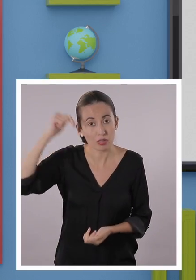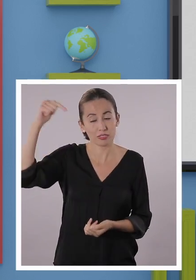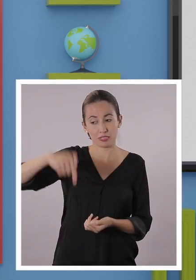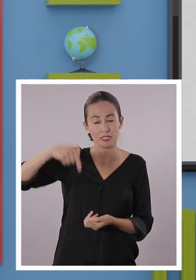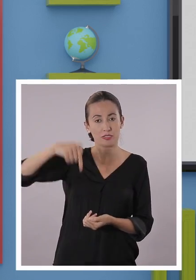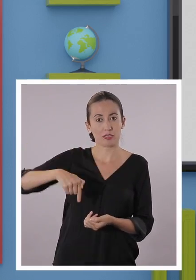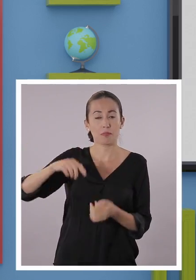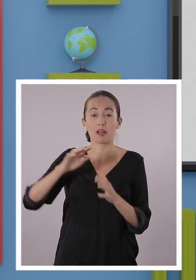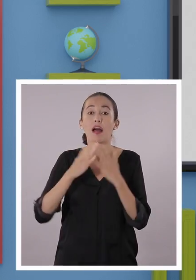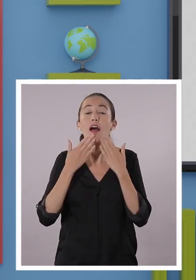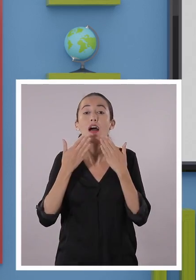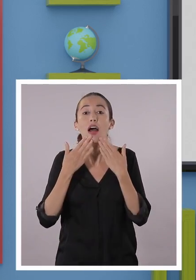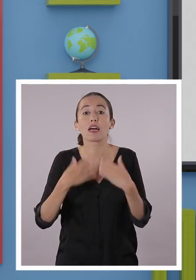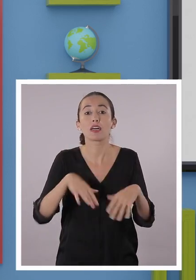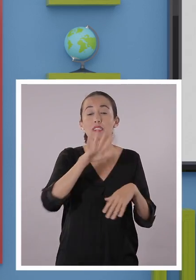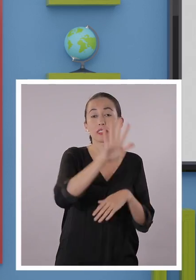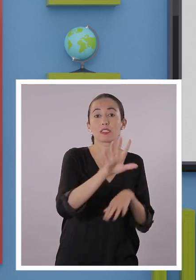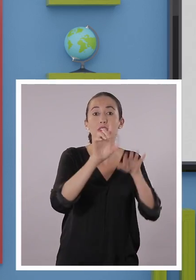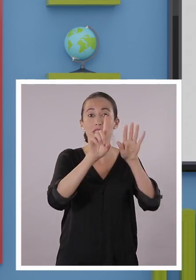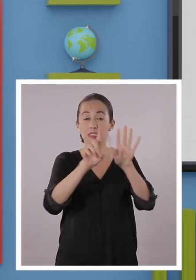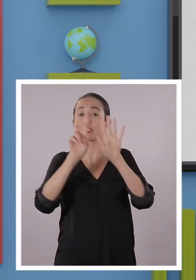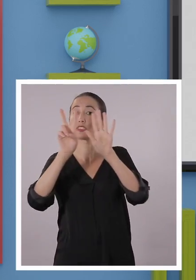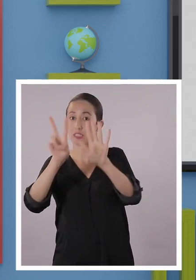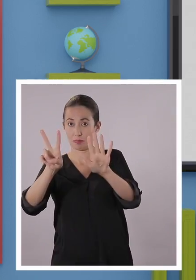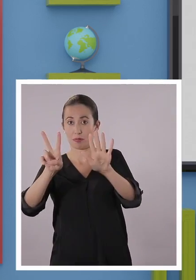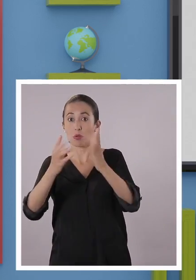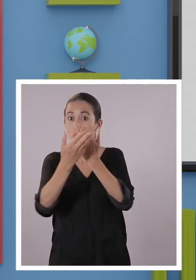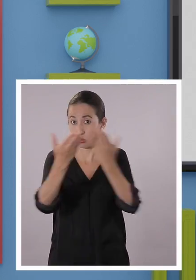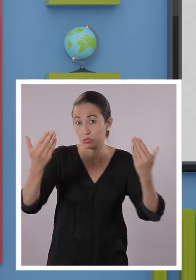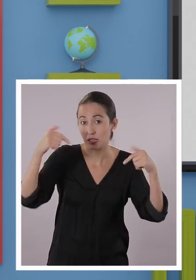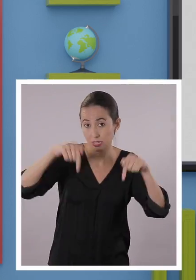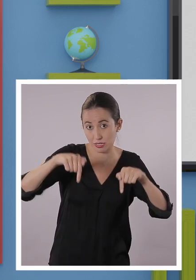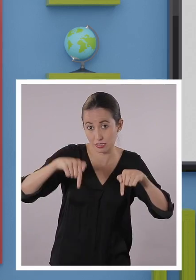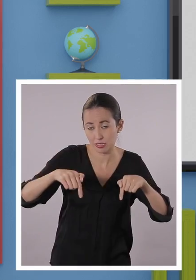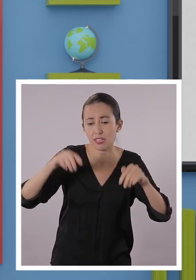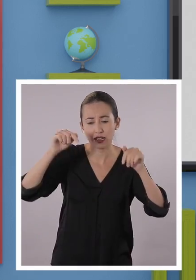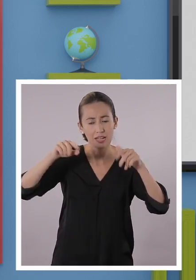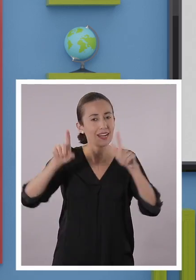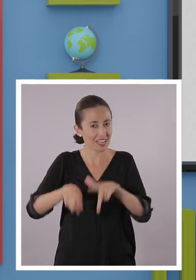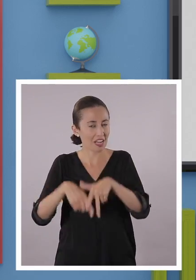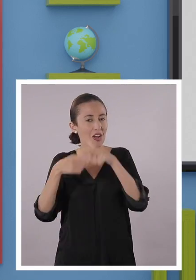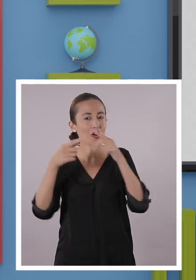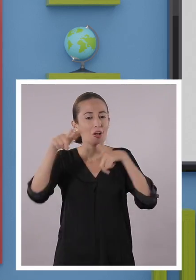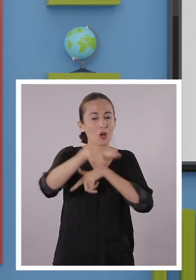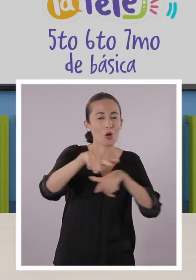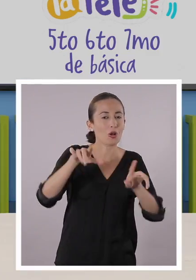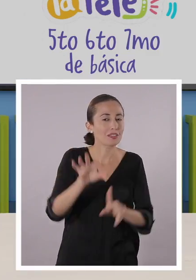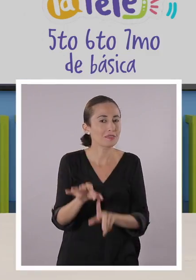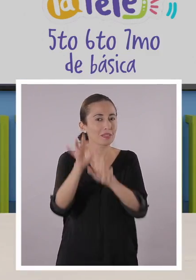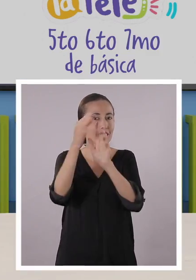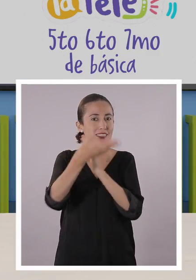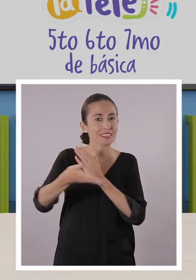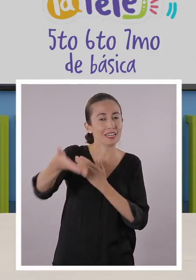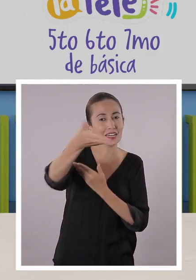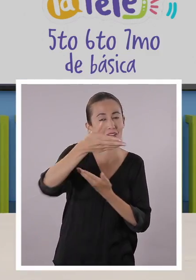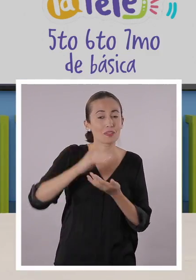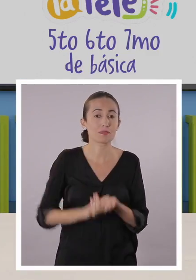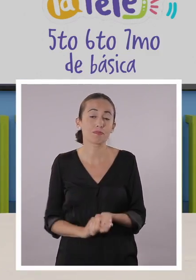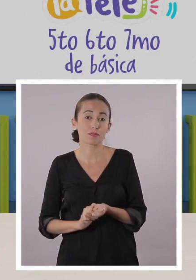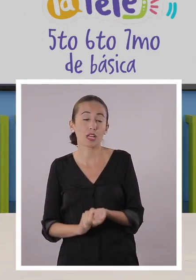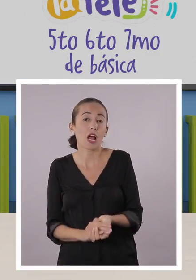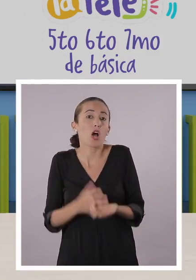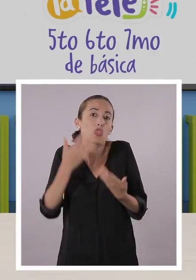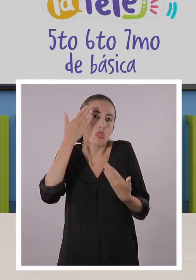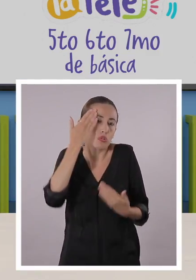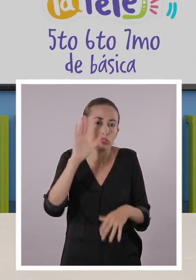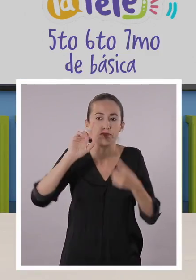la clase que está espacialmente diseñada para... Quinto, sexto y séptimo. Exacto, si usted está en esa franja, este es el lugar que está hecho para ustedes. Y si es que